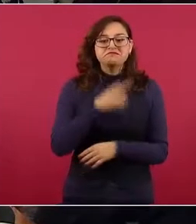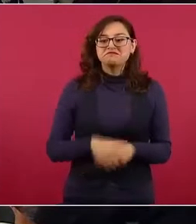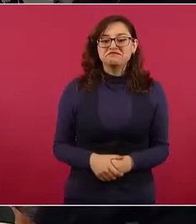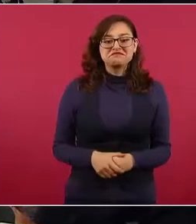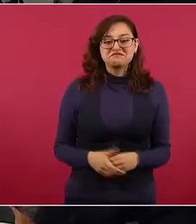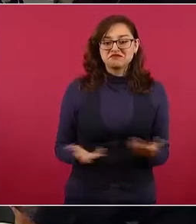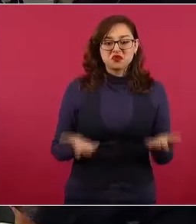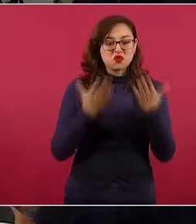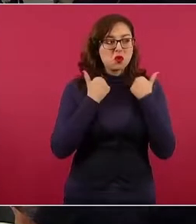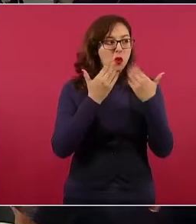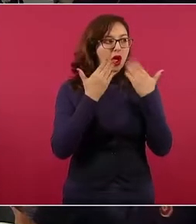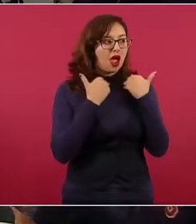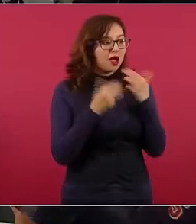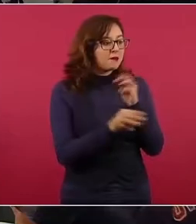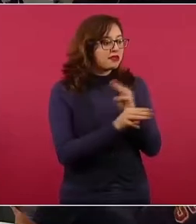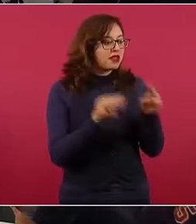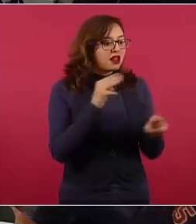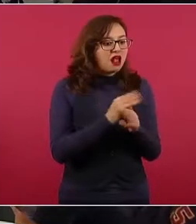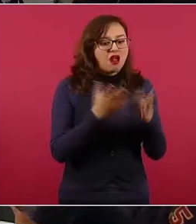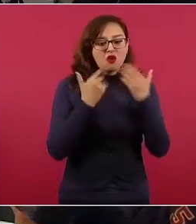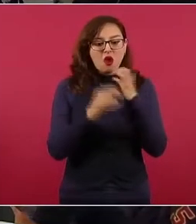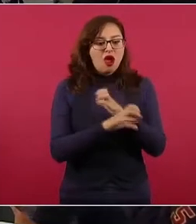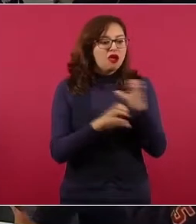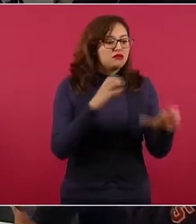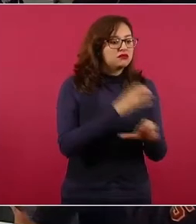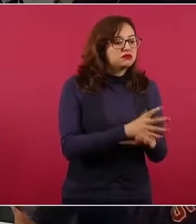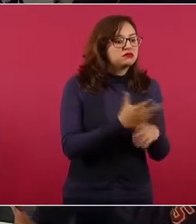Pacífico con mercancía de China.